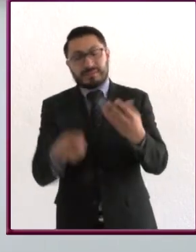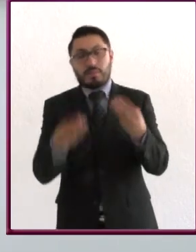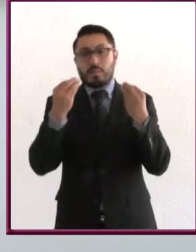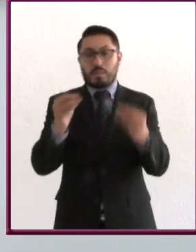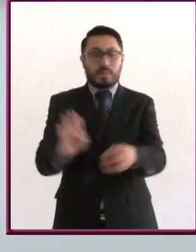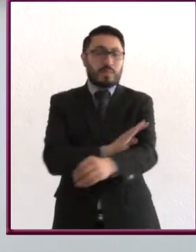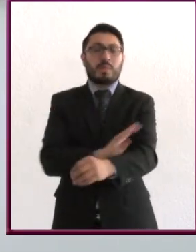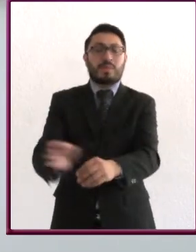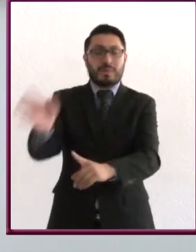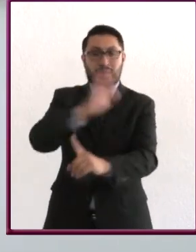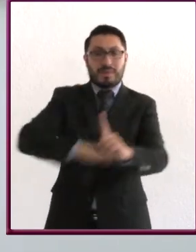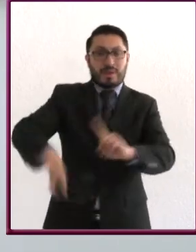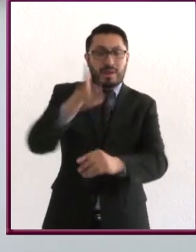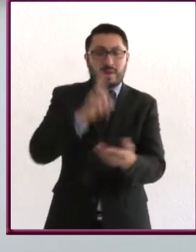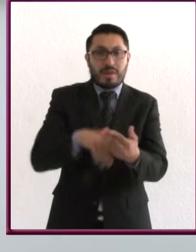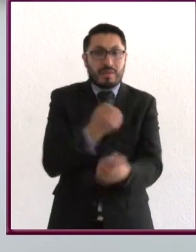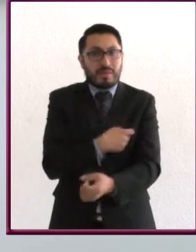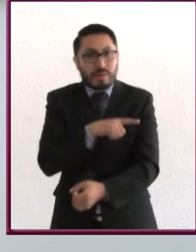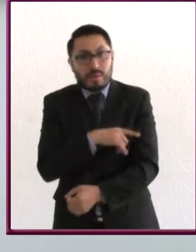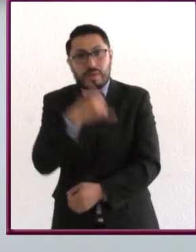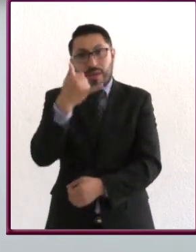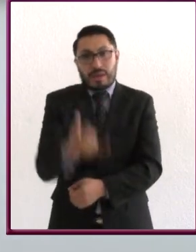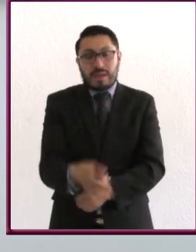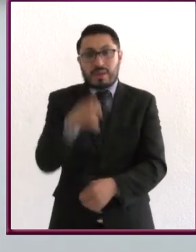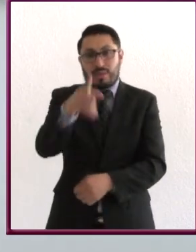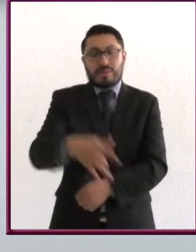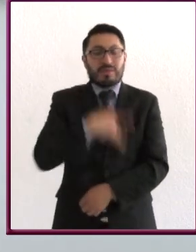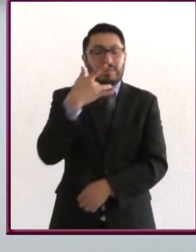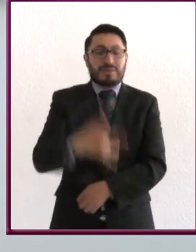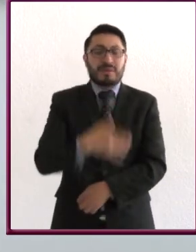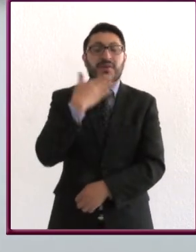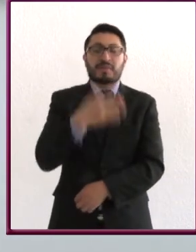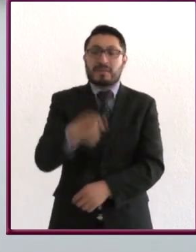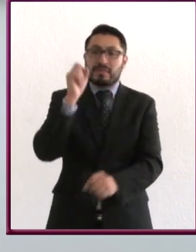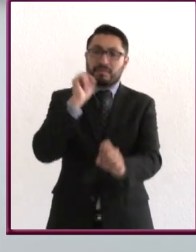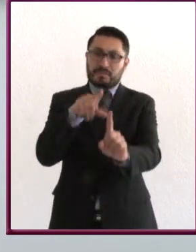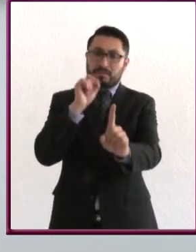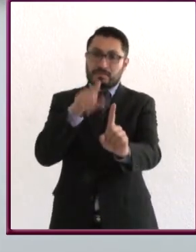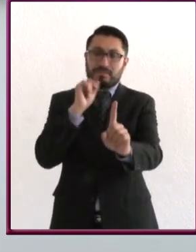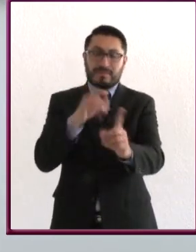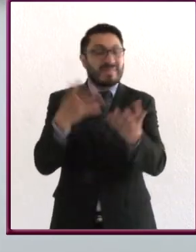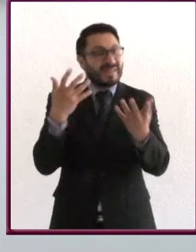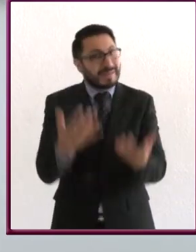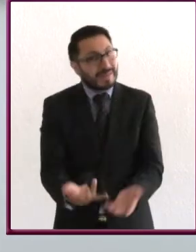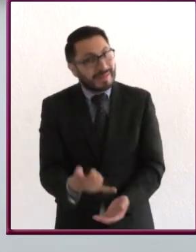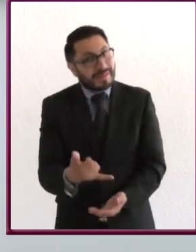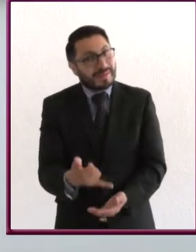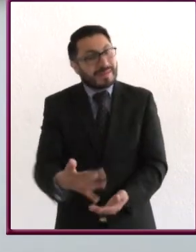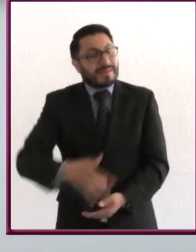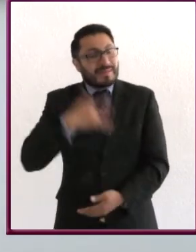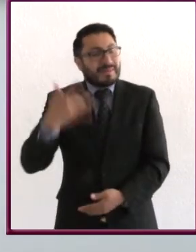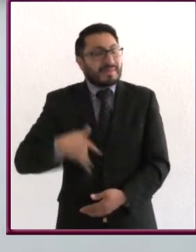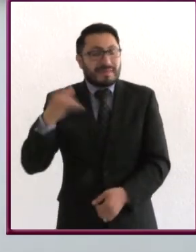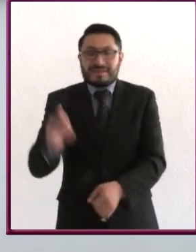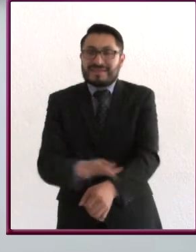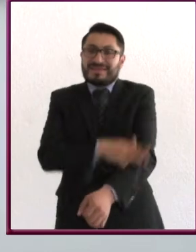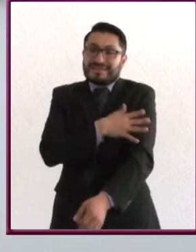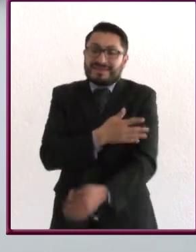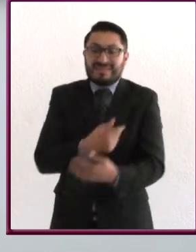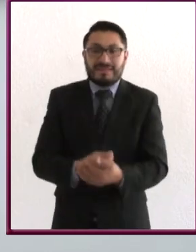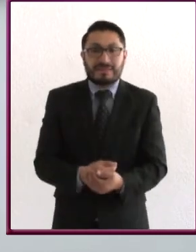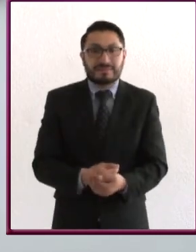muchos beneficios para su salud y sobre todo se van a sentir bien con ustedes mismos, se van a sentir con mucho ánimo, todo, entonces